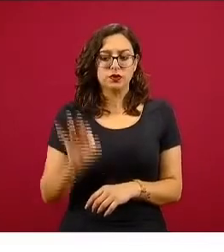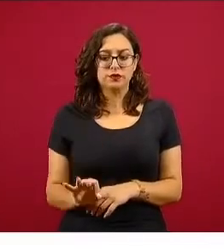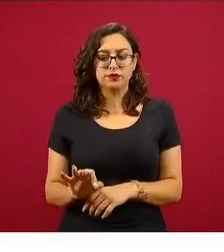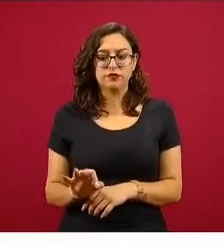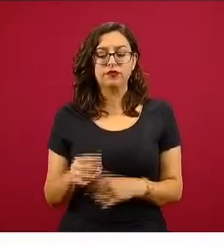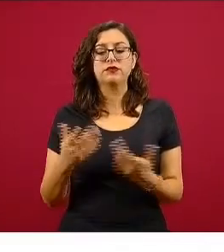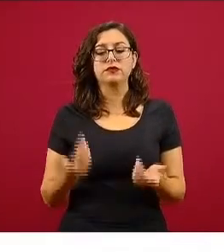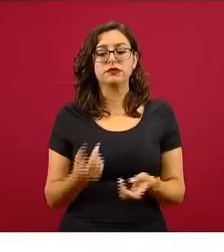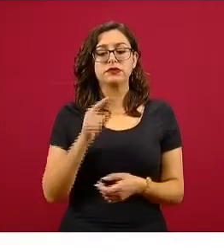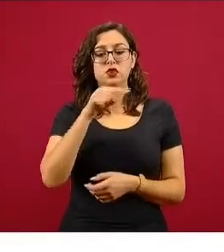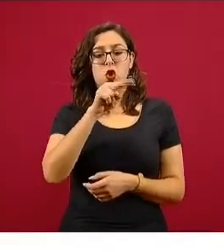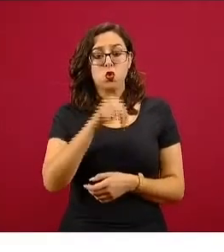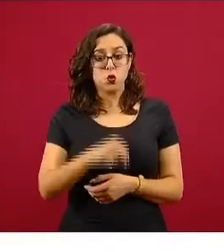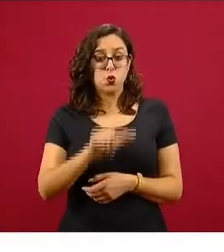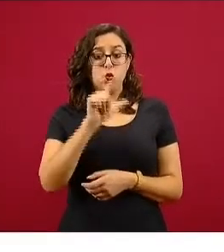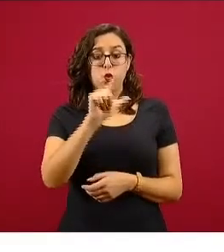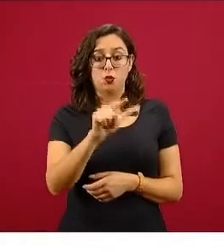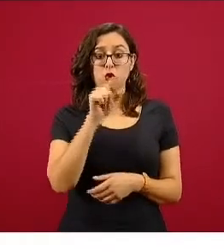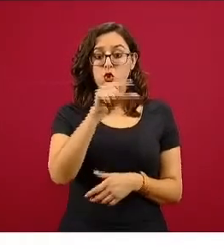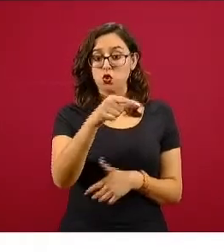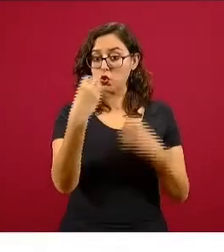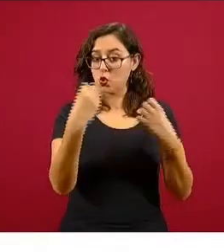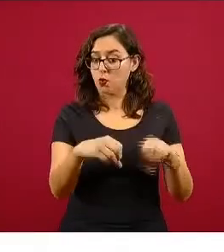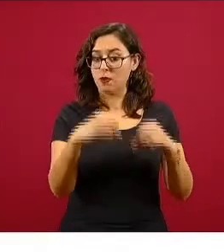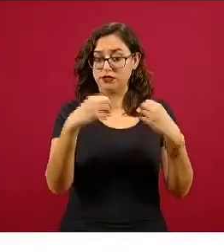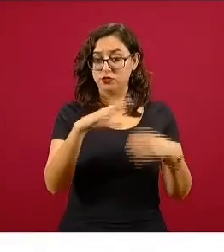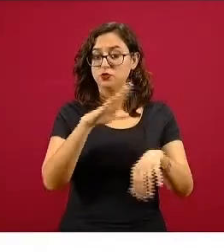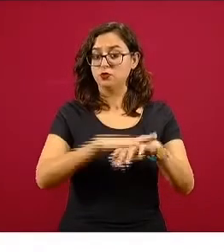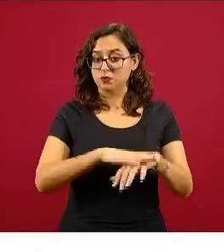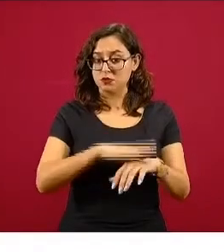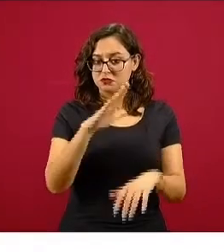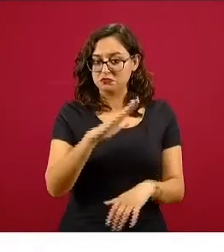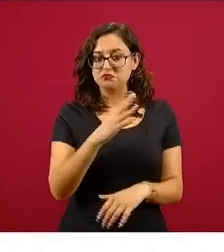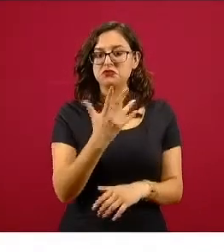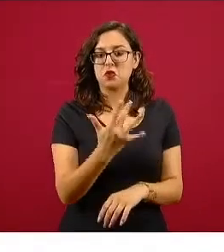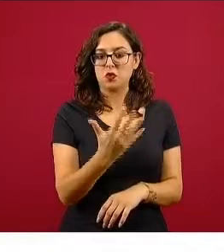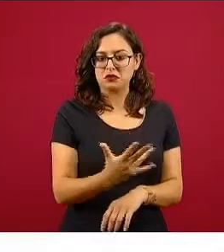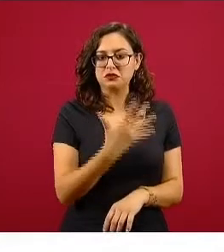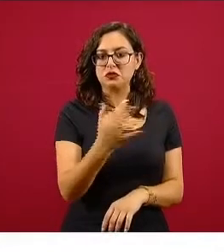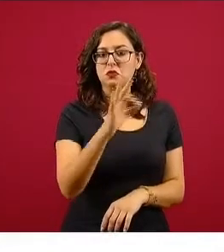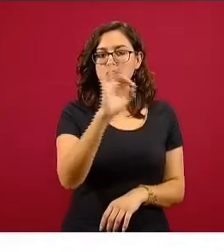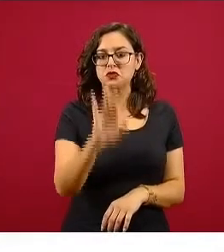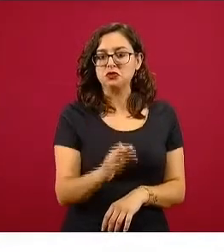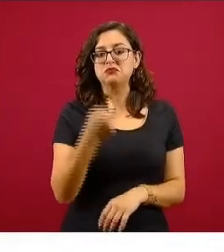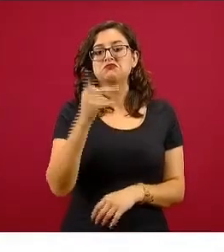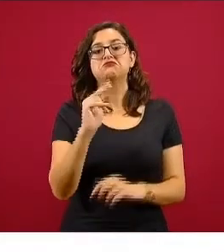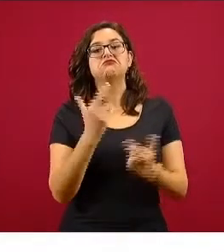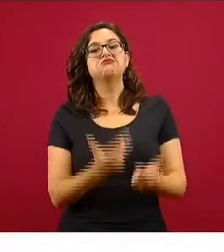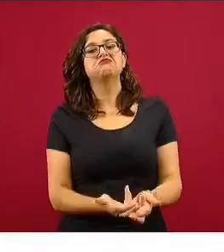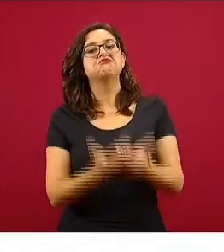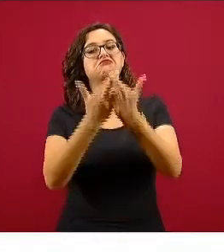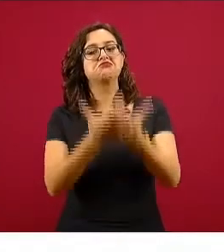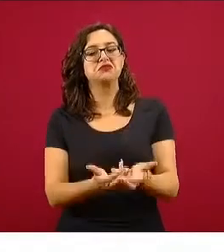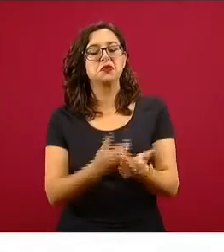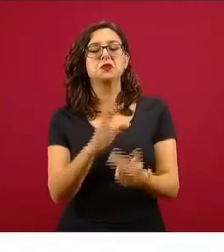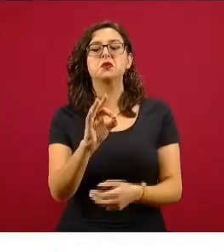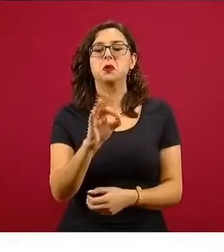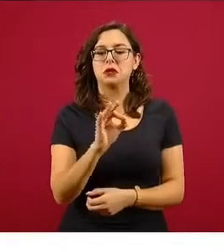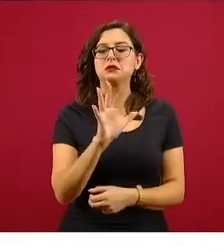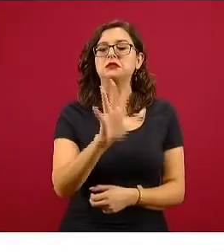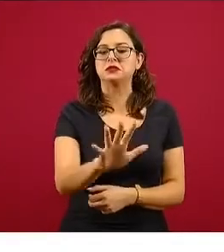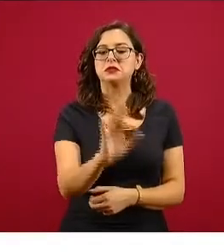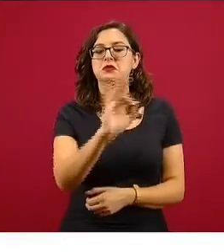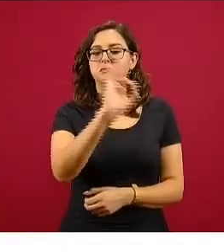Nuevo León, que es el estado que tendría la mayor ocupación, aún así tiene disponible 45 por ciento ya de sus camas